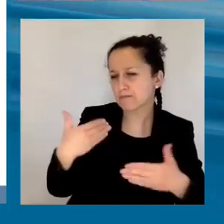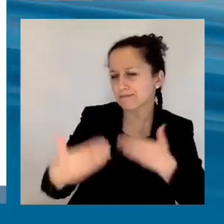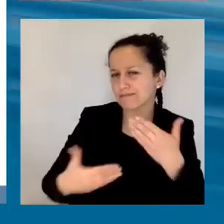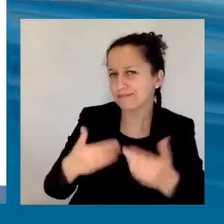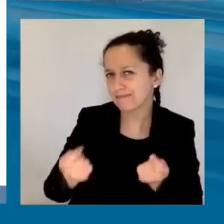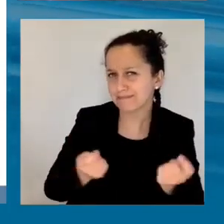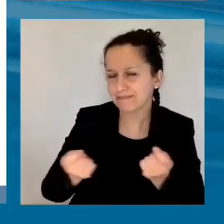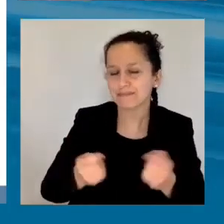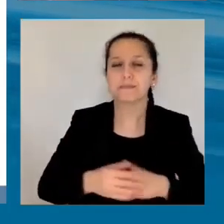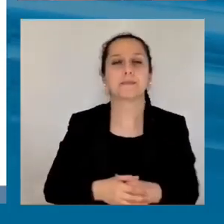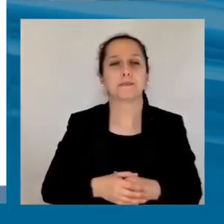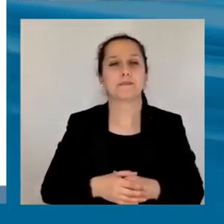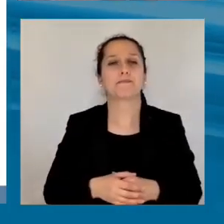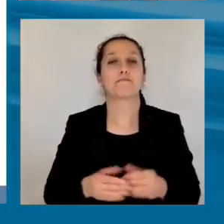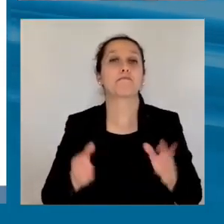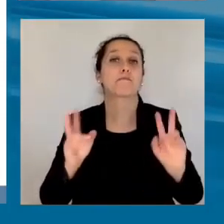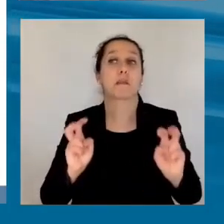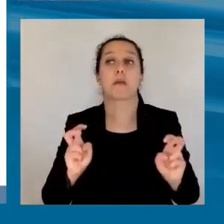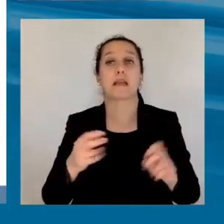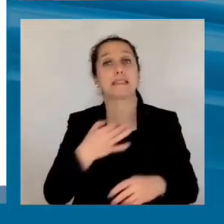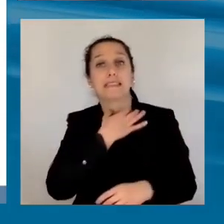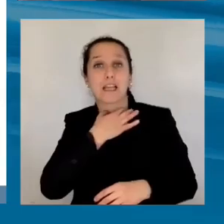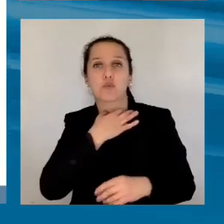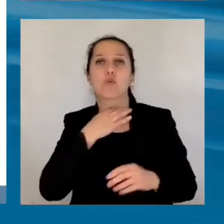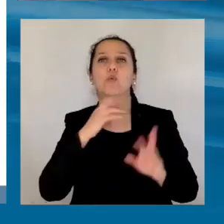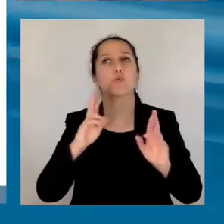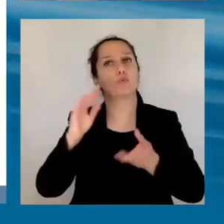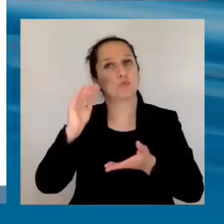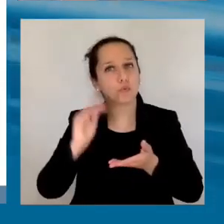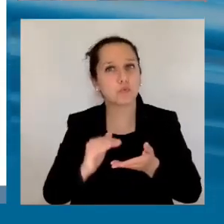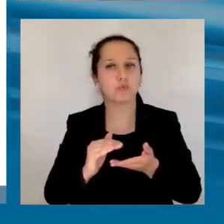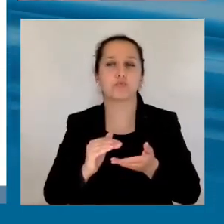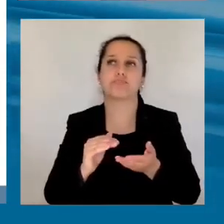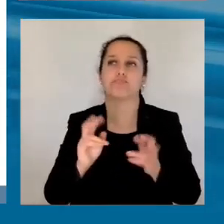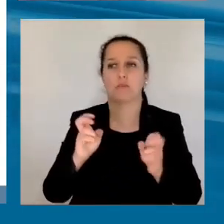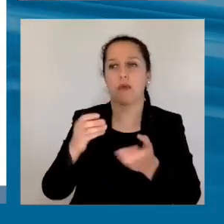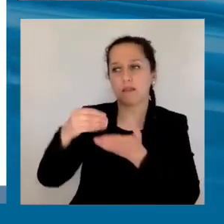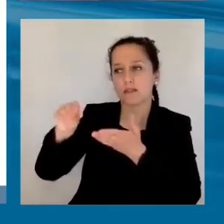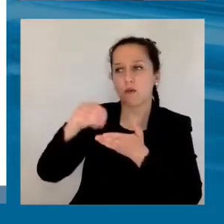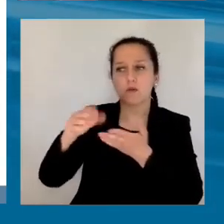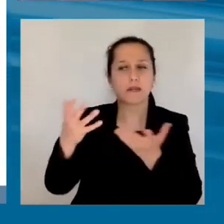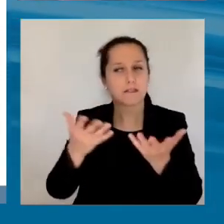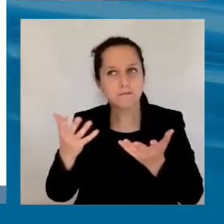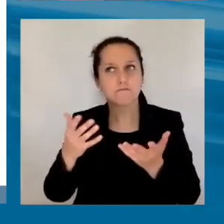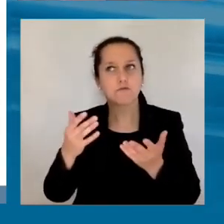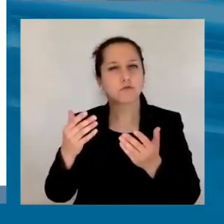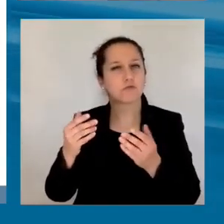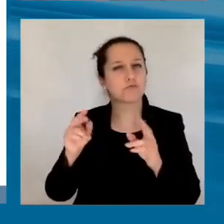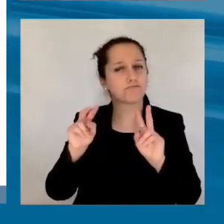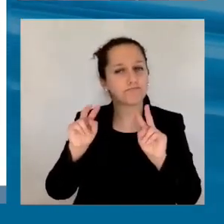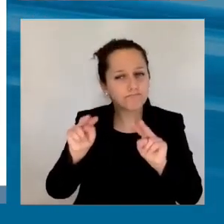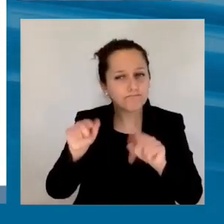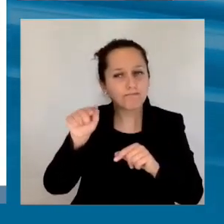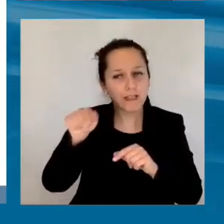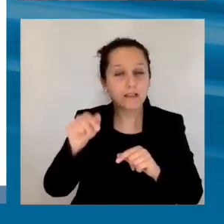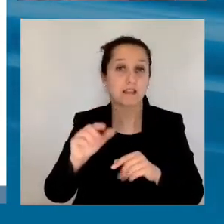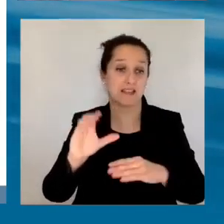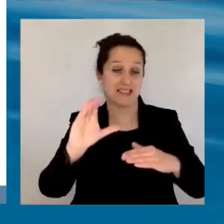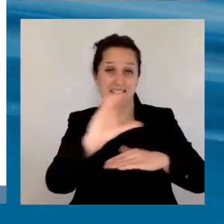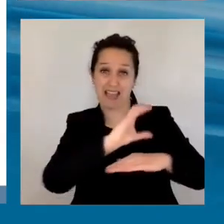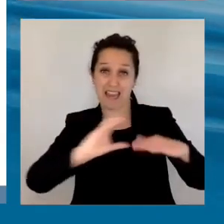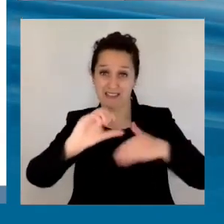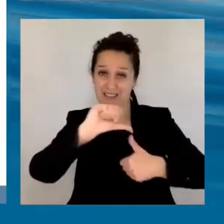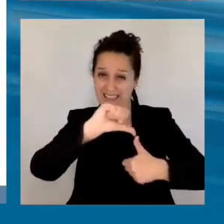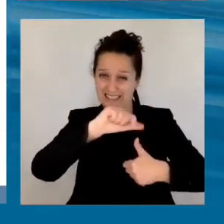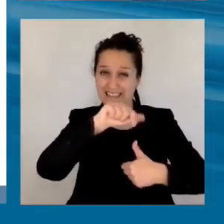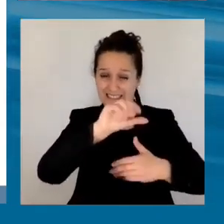riesgos como mejorar los análisis de sostenibilidad de la deuda, las cláusulas contingentes, por ejemplo, para los países del Caribe, eso es importante, ya ha